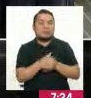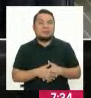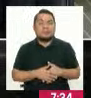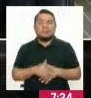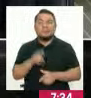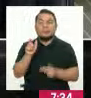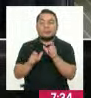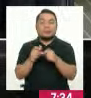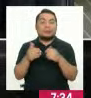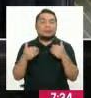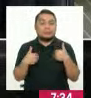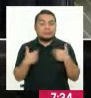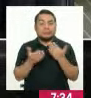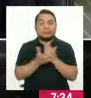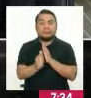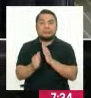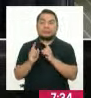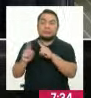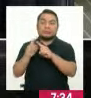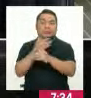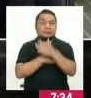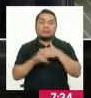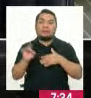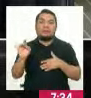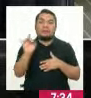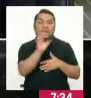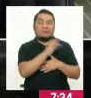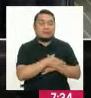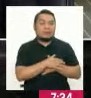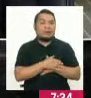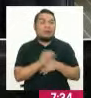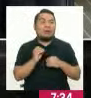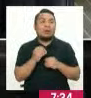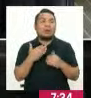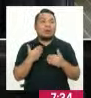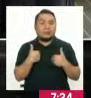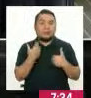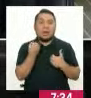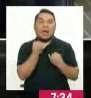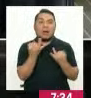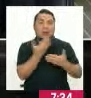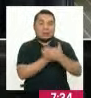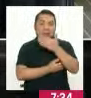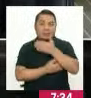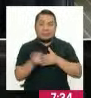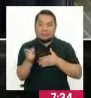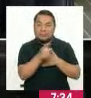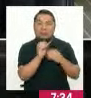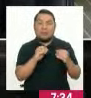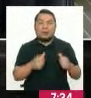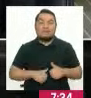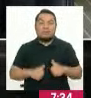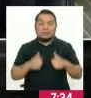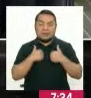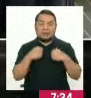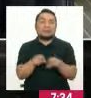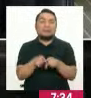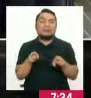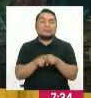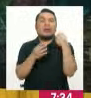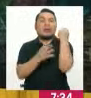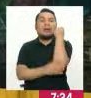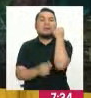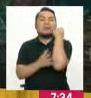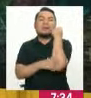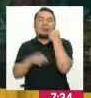Personas que tienen habilidades diferentes, que presentan algún tipo de discapacidad, o que viven en condiciones, además, de pobreza